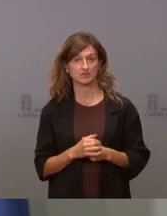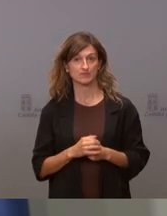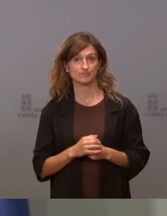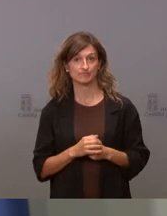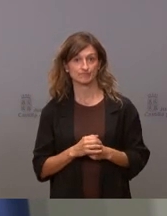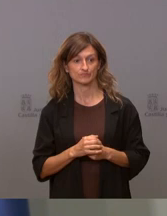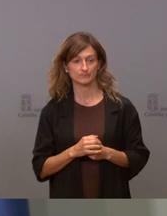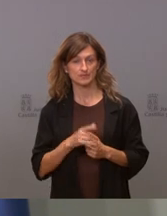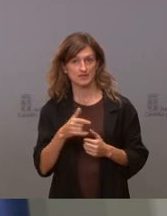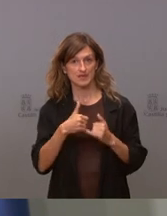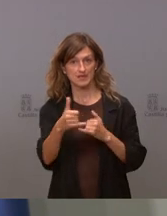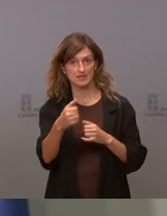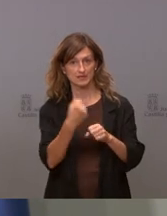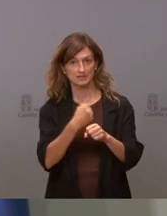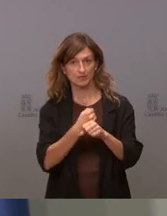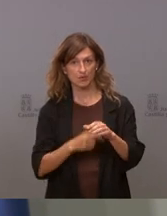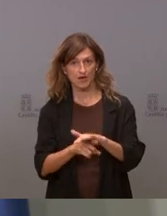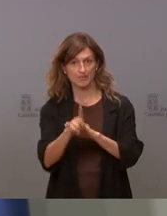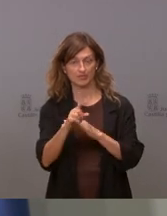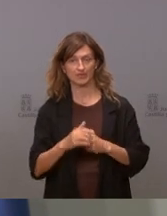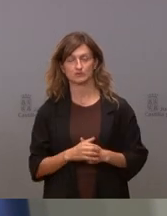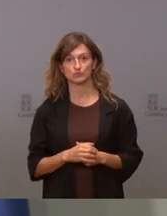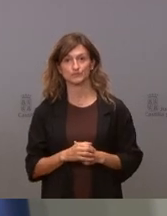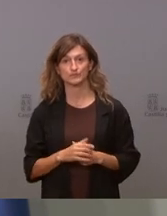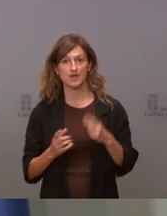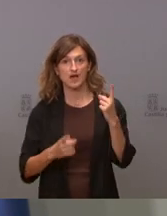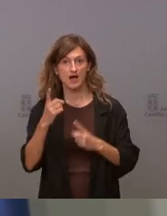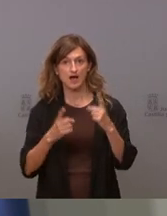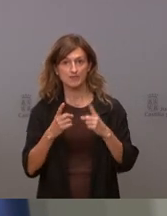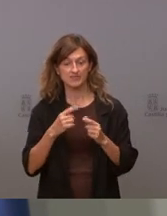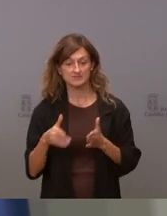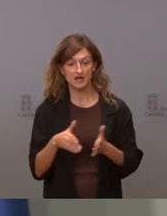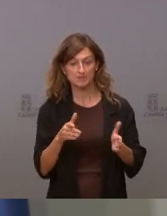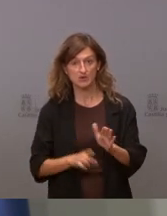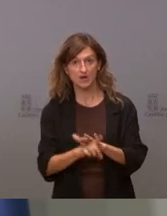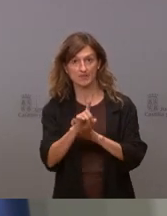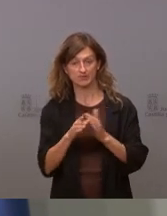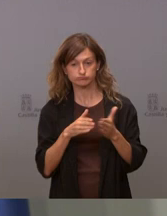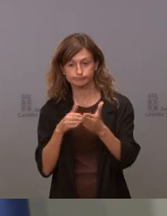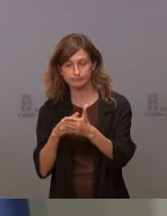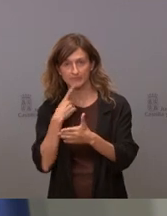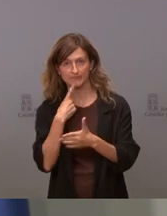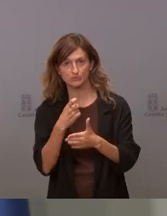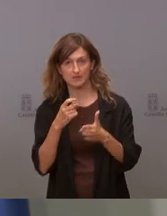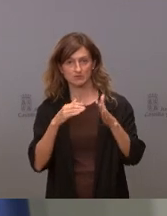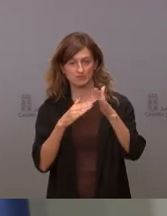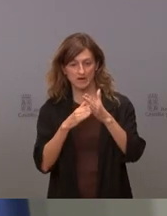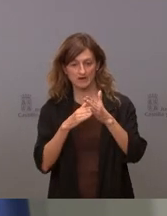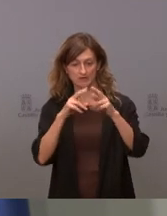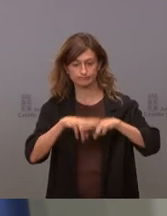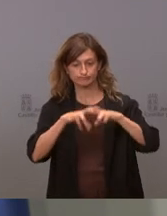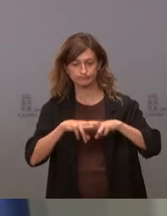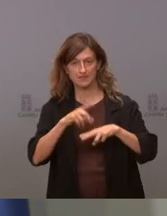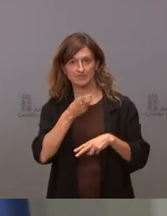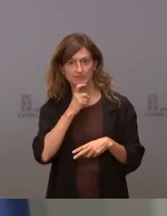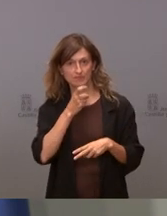con la que hemos ido avanzando a veces cuando uno avanza en el camino encuentra dificultades bueno hay que pararse analizar las dificultades